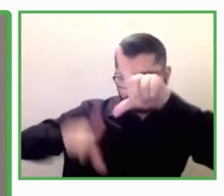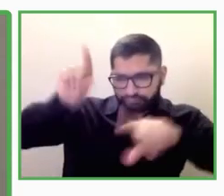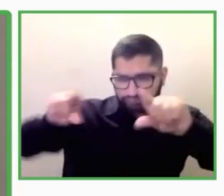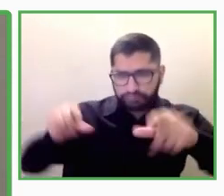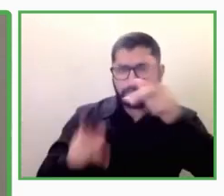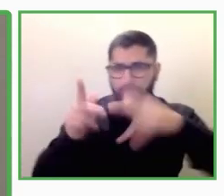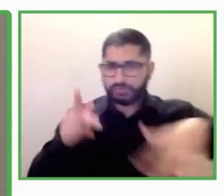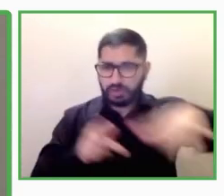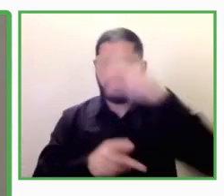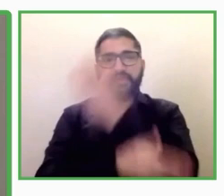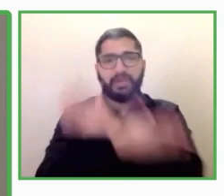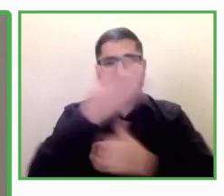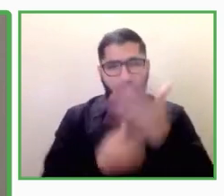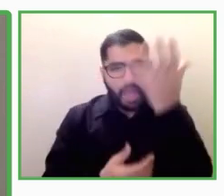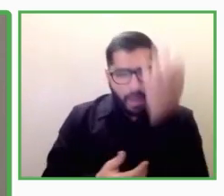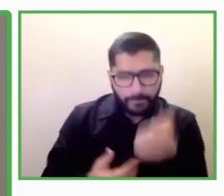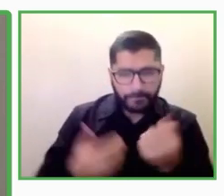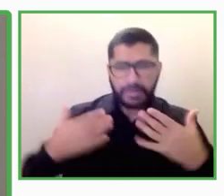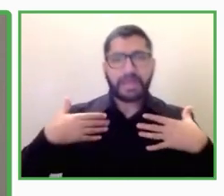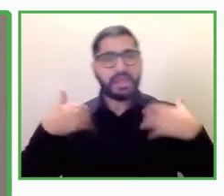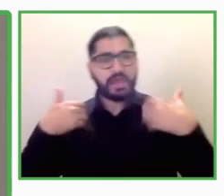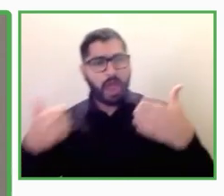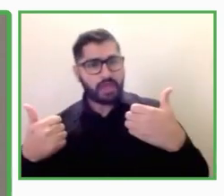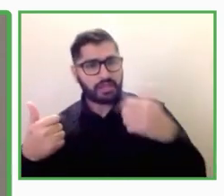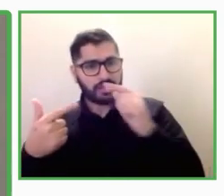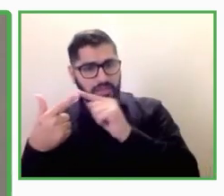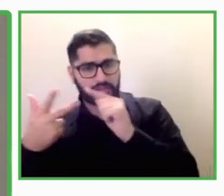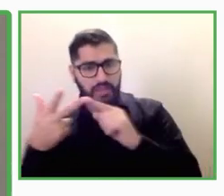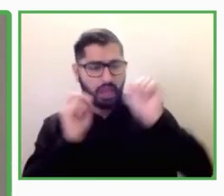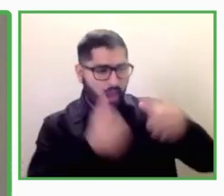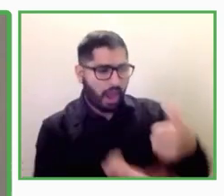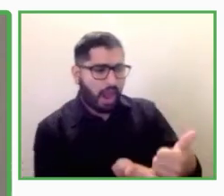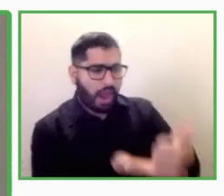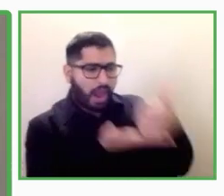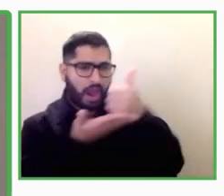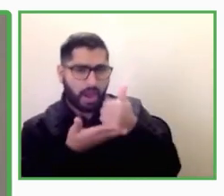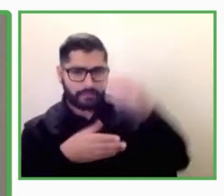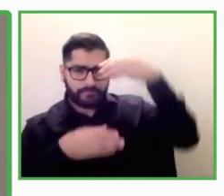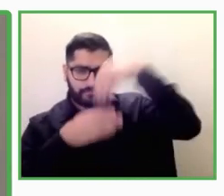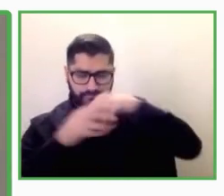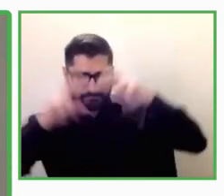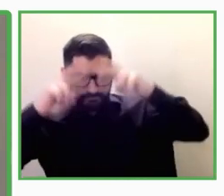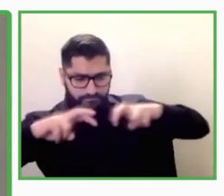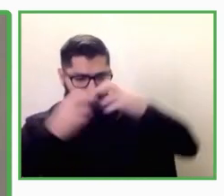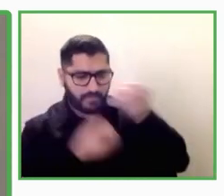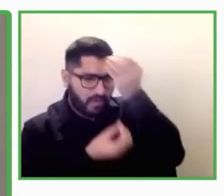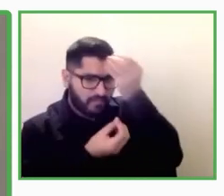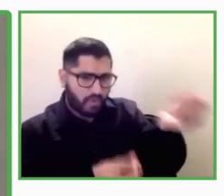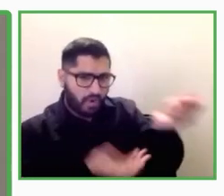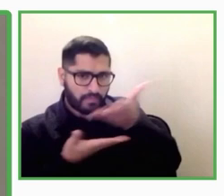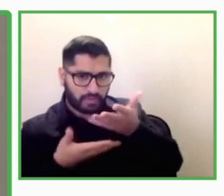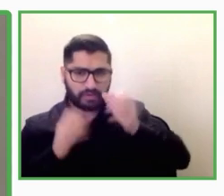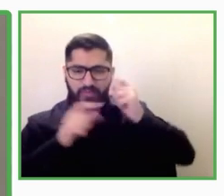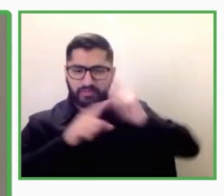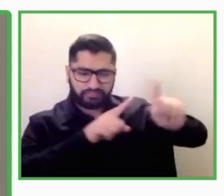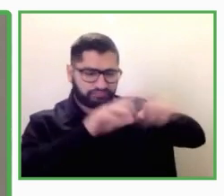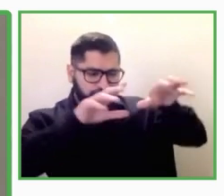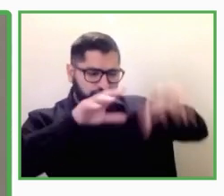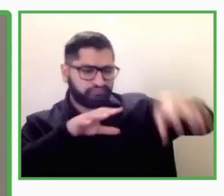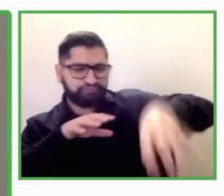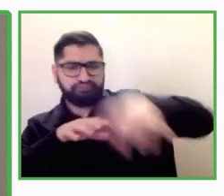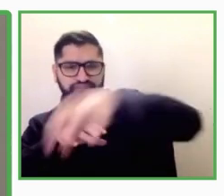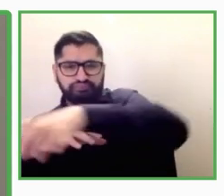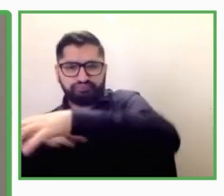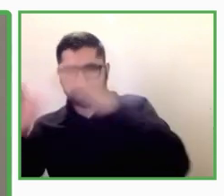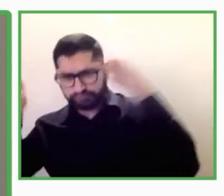las áreas en las que debemos reforzar nuestra actividad, cuáles son las áreas en las las personas con discapacidad pueden tener especiales dificultades a la hora de